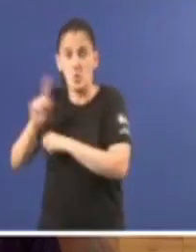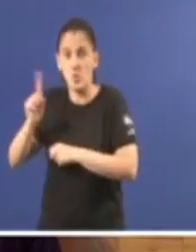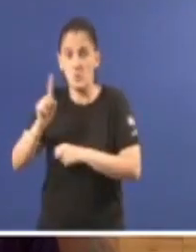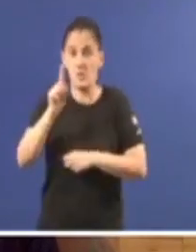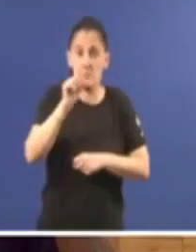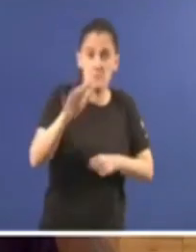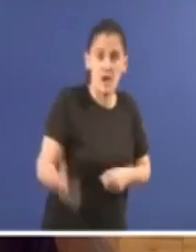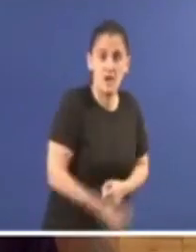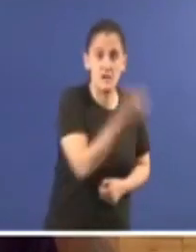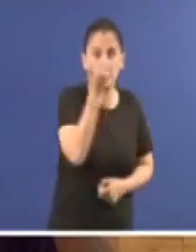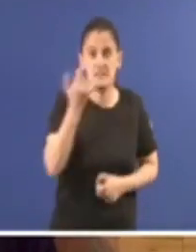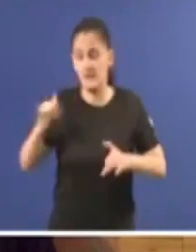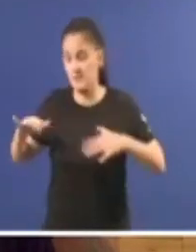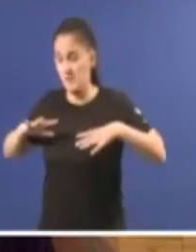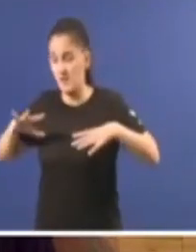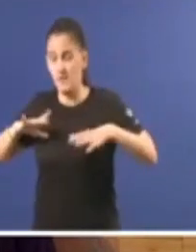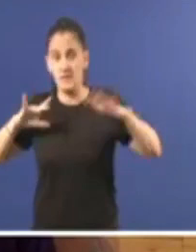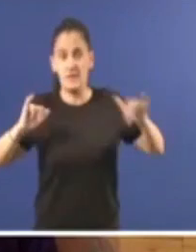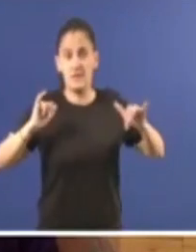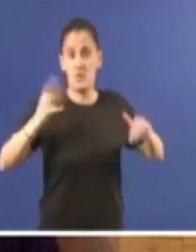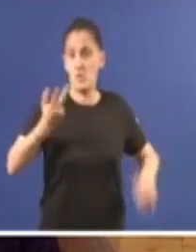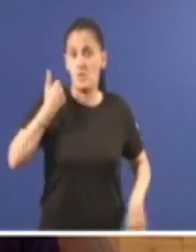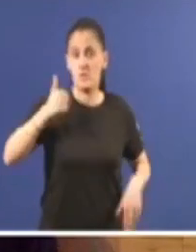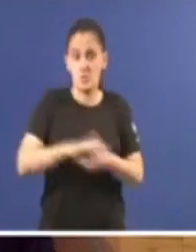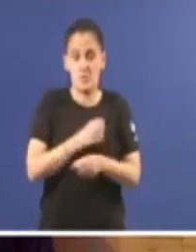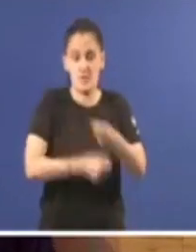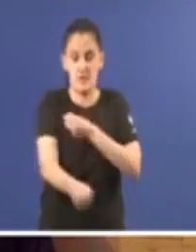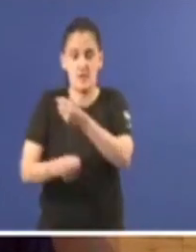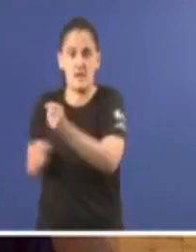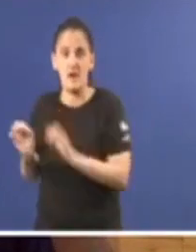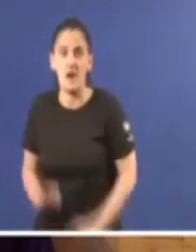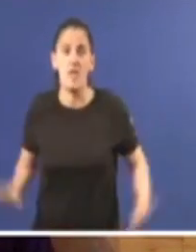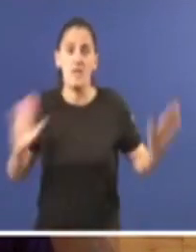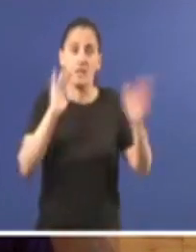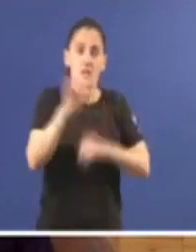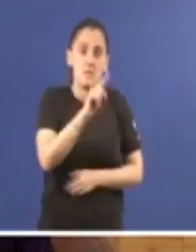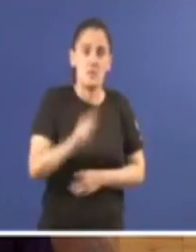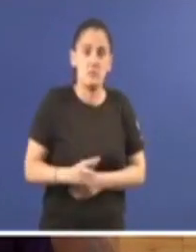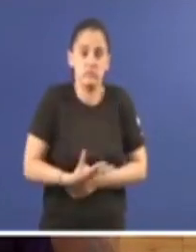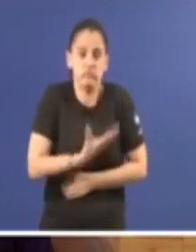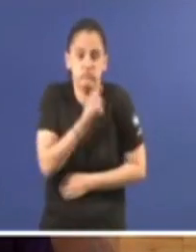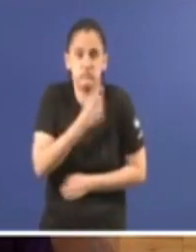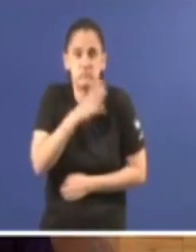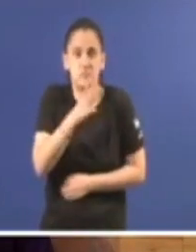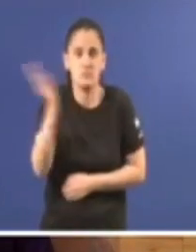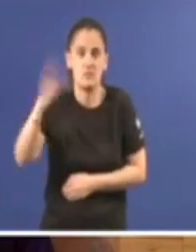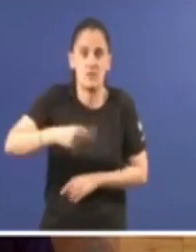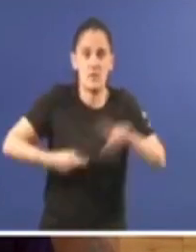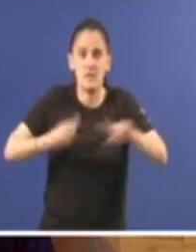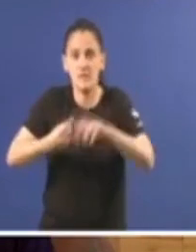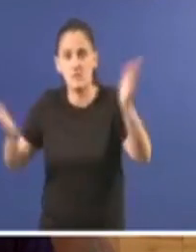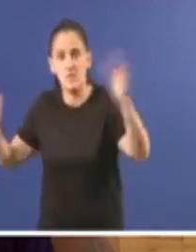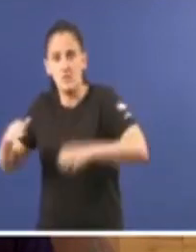baixas, nin as vacacións, nin as subiracións. Unha atención primaria que está afogada por a falta de medios, de